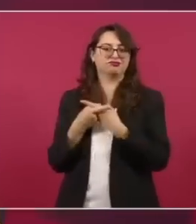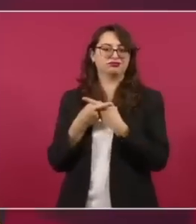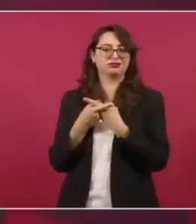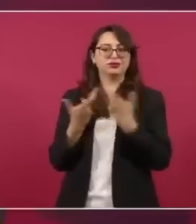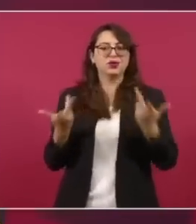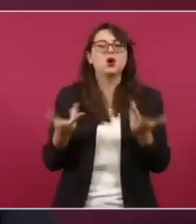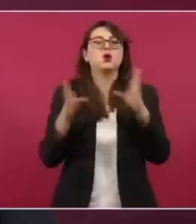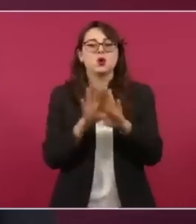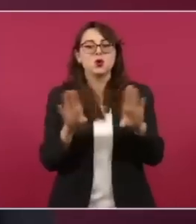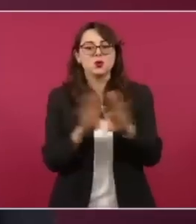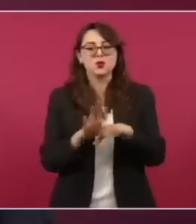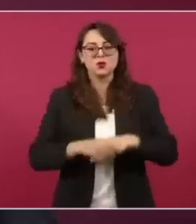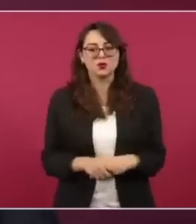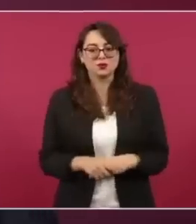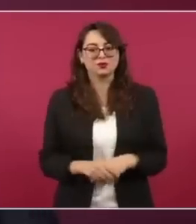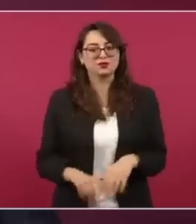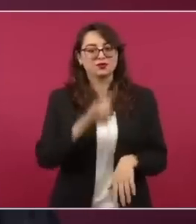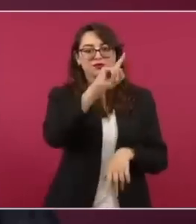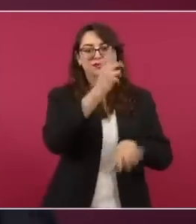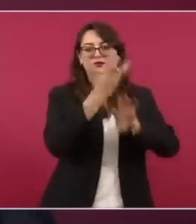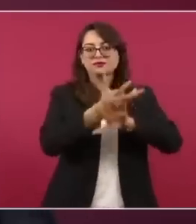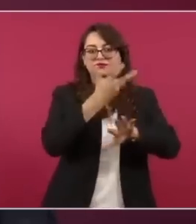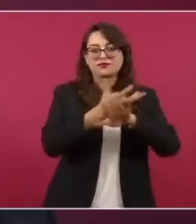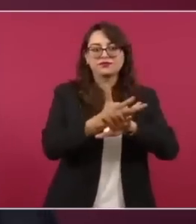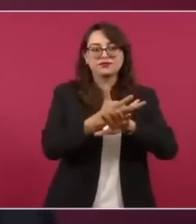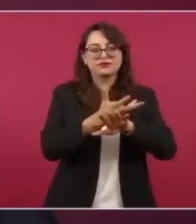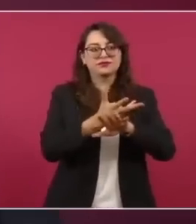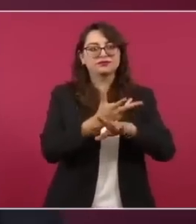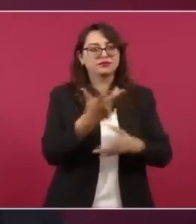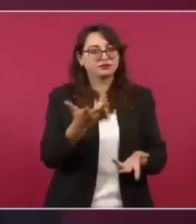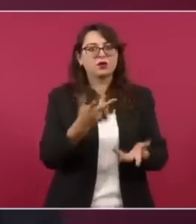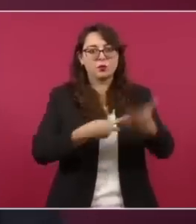Hay lugares en Estados Unidos en Estados donde no hay trabajadores.